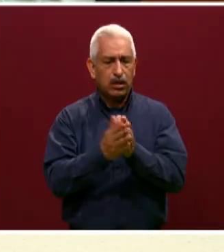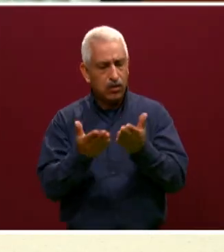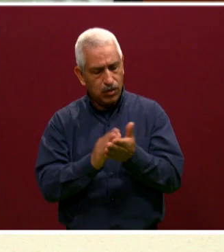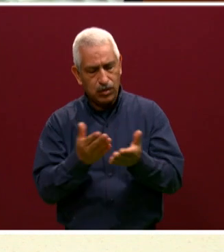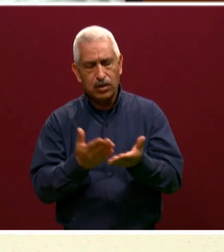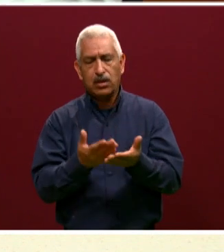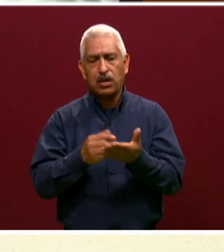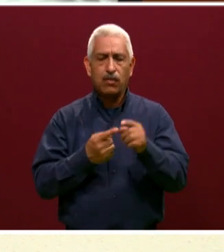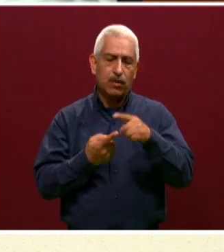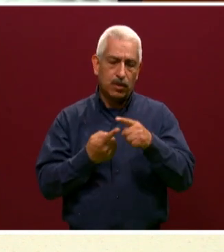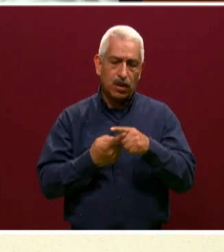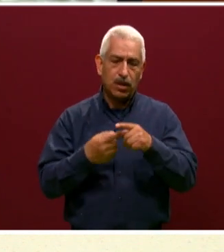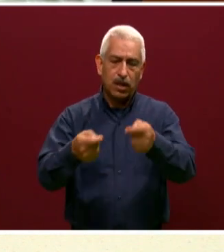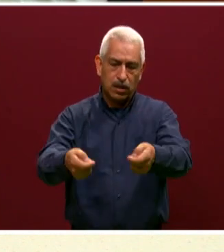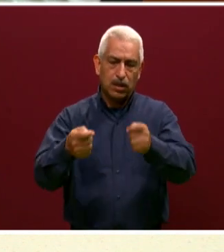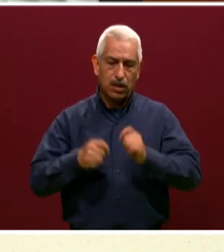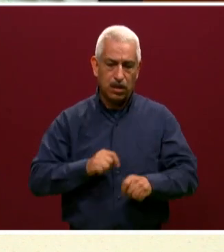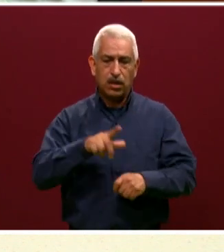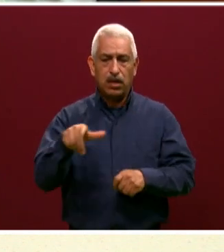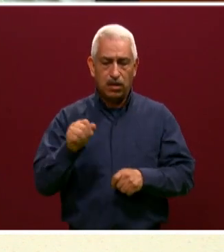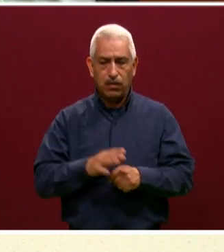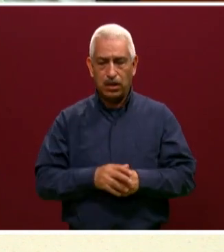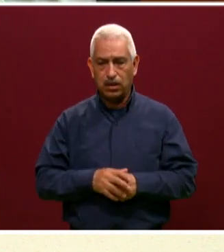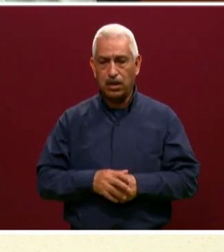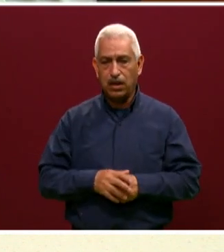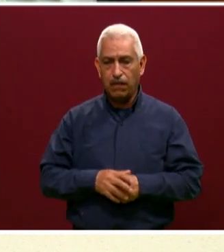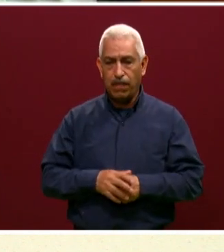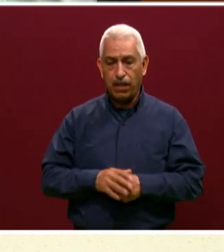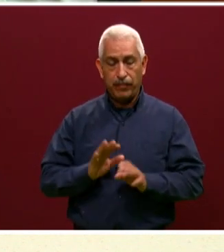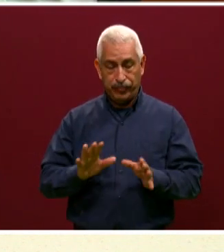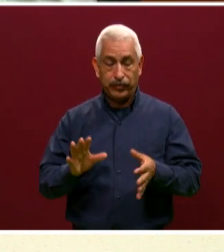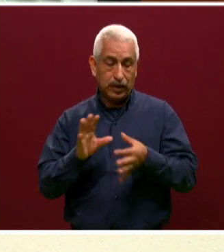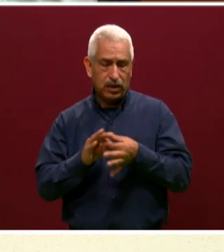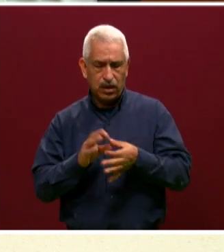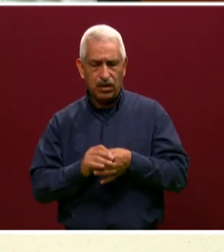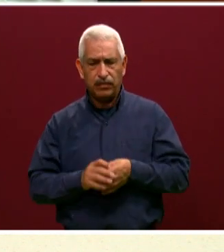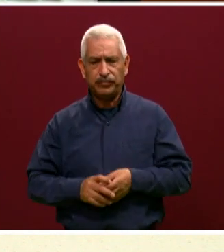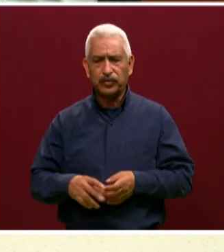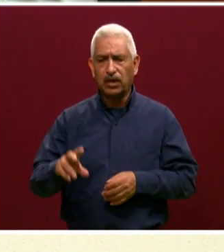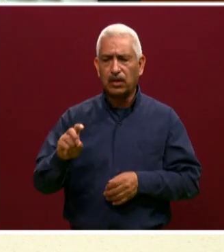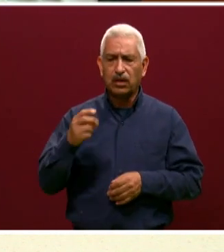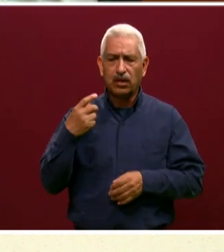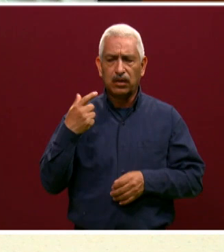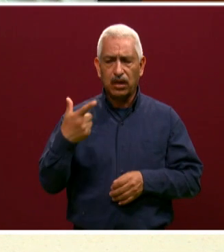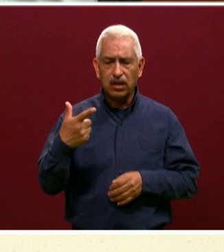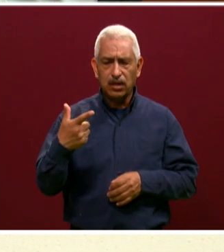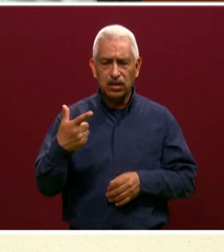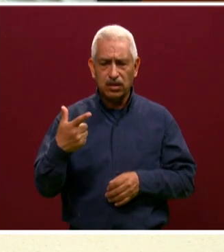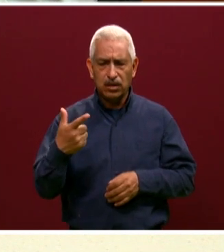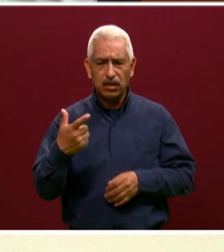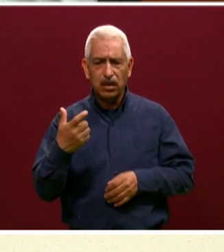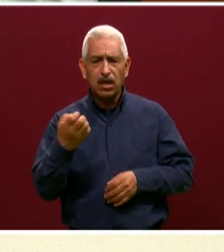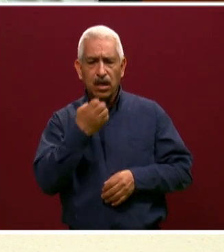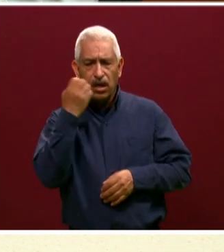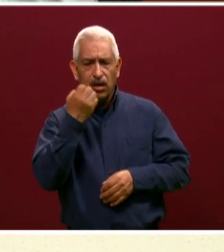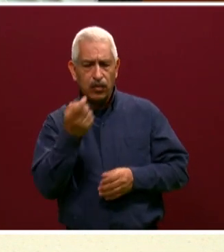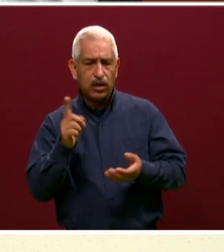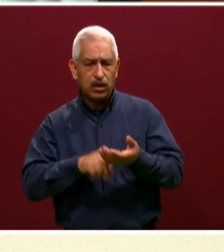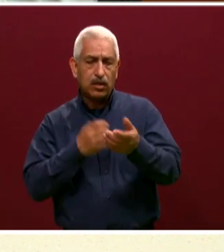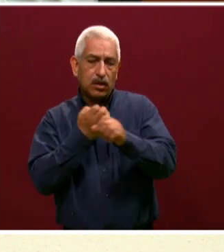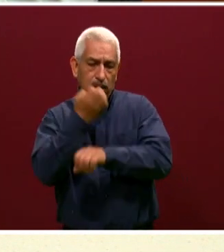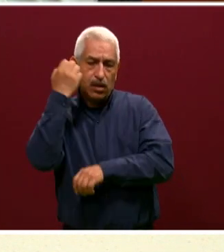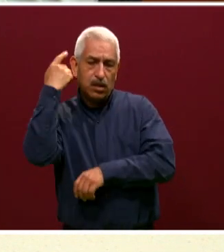Además, estamos hablando de 37 planteles a lo largo y ancho del estado de Puebla. Cada plantel tendrá su propio entorno, sus propias